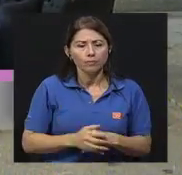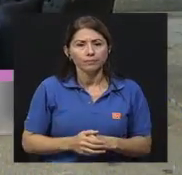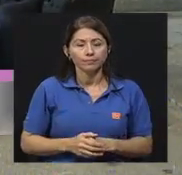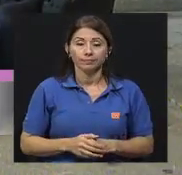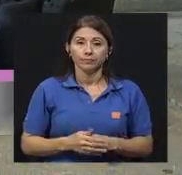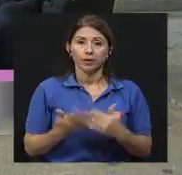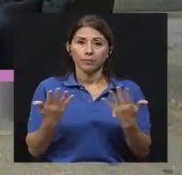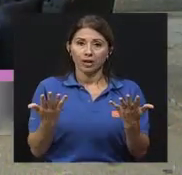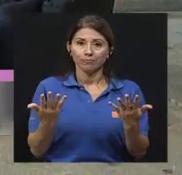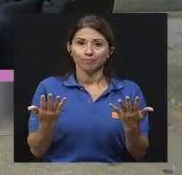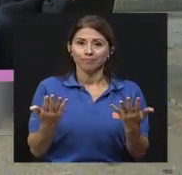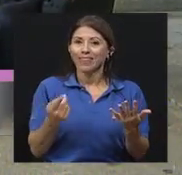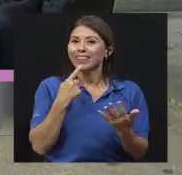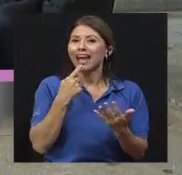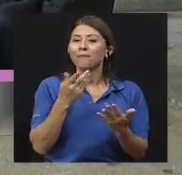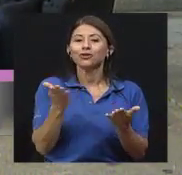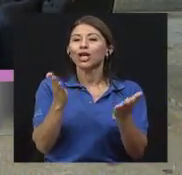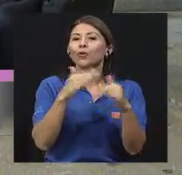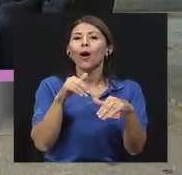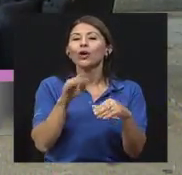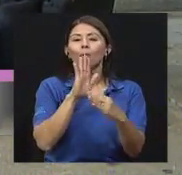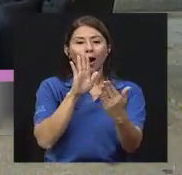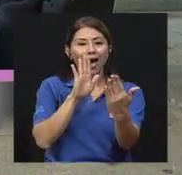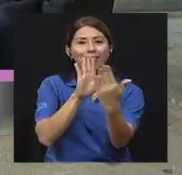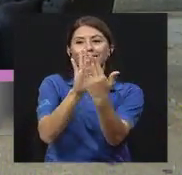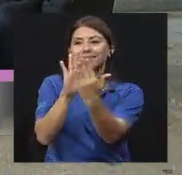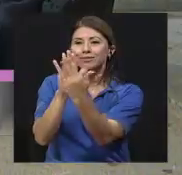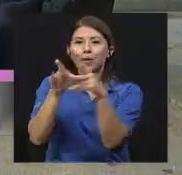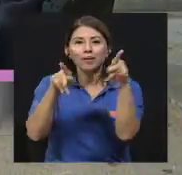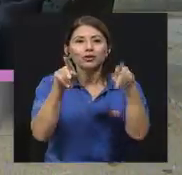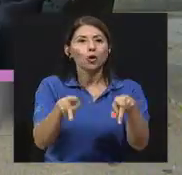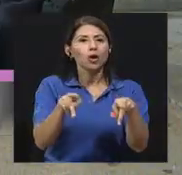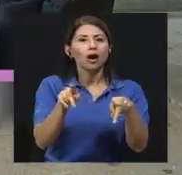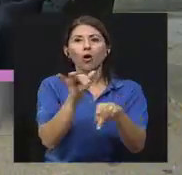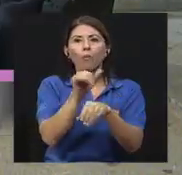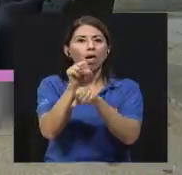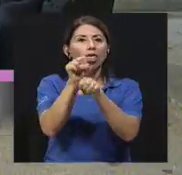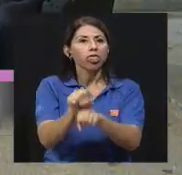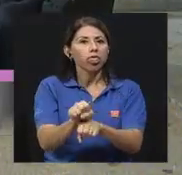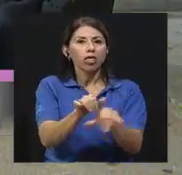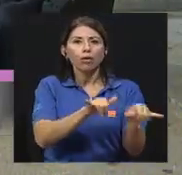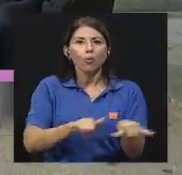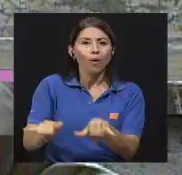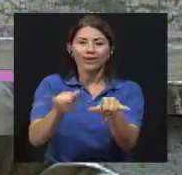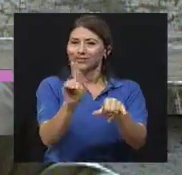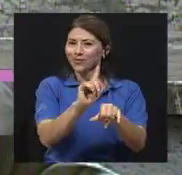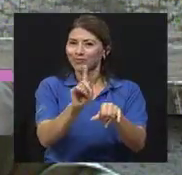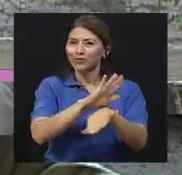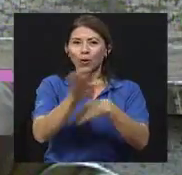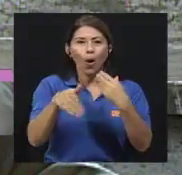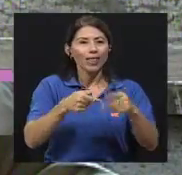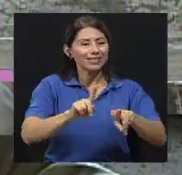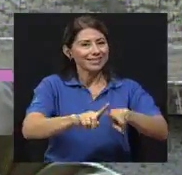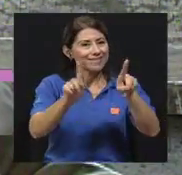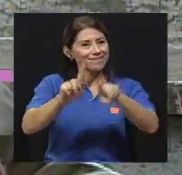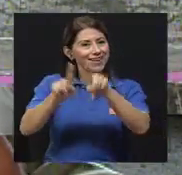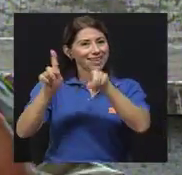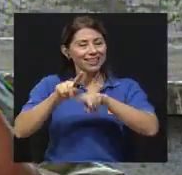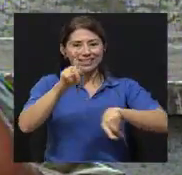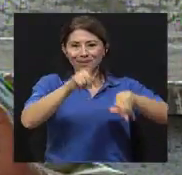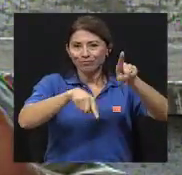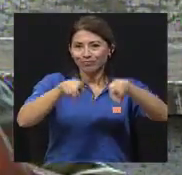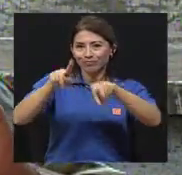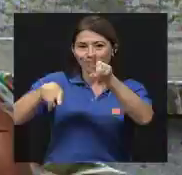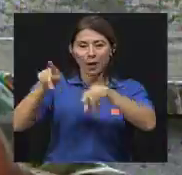Bueno, digamos que no hay sesiones clásicas porque cada sesión va a ser diferente, porque cada paciente es diferente, ¿verdad? Eso es tal vez lo